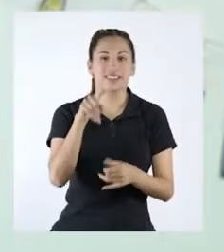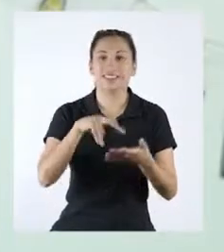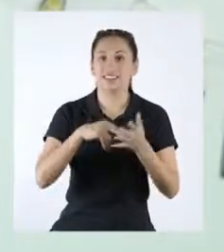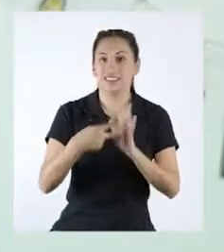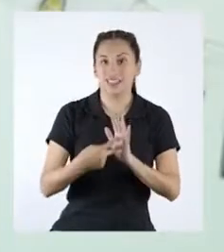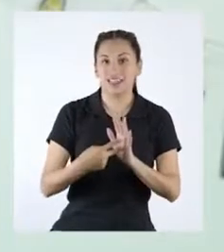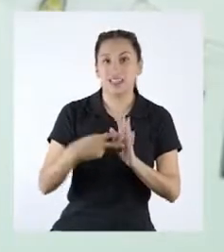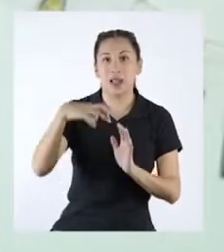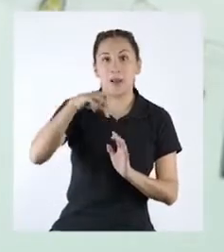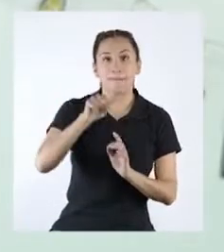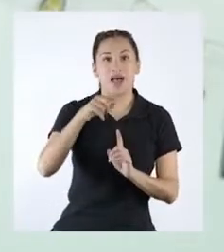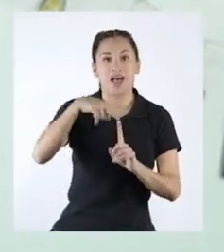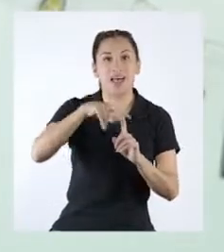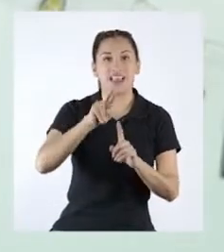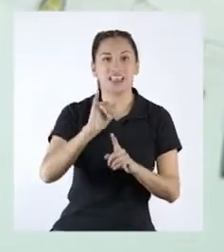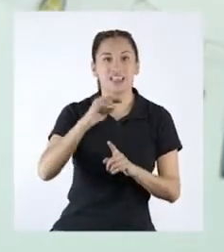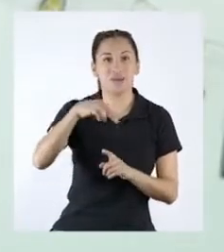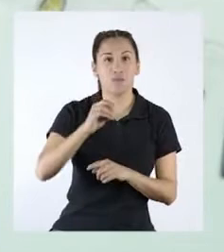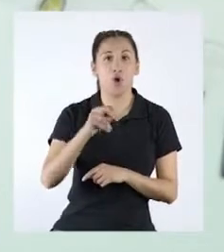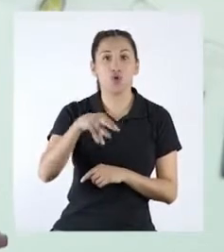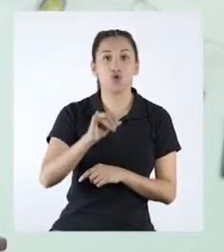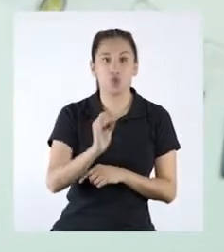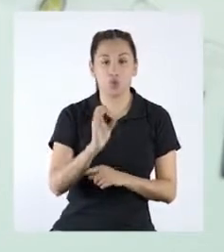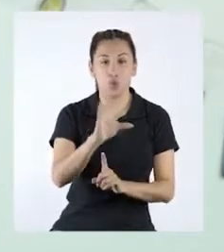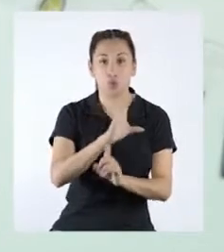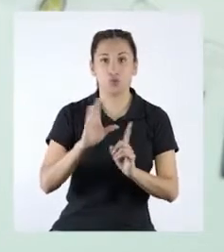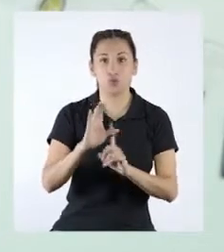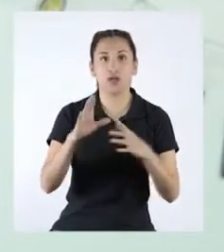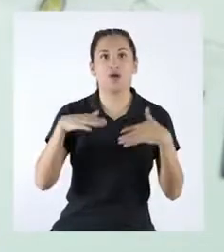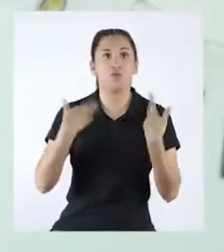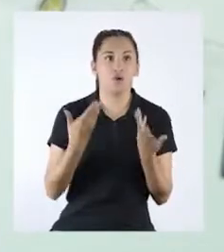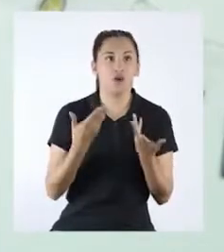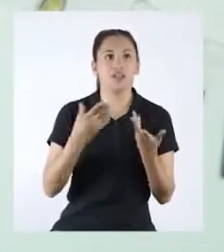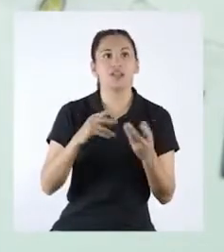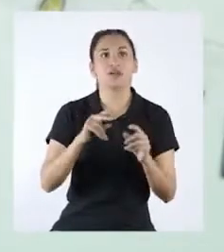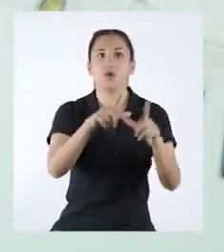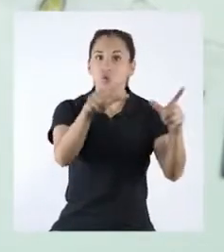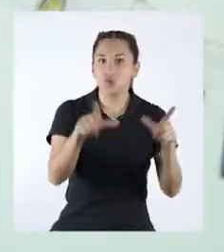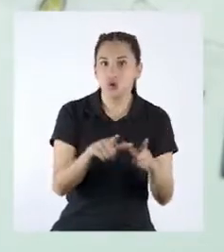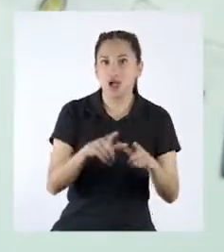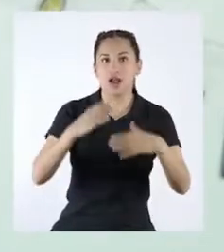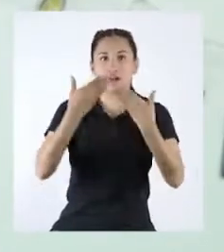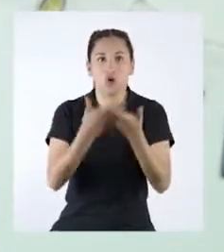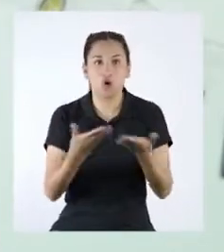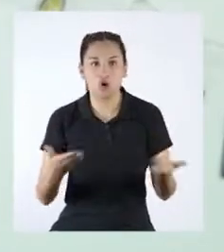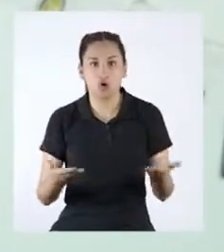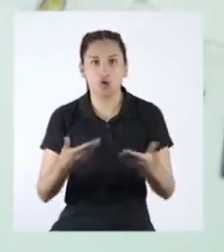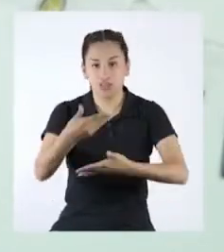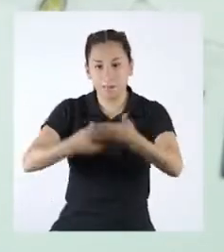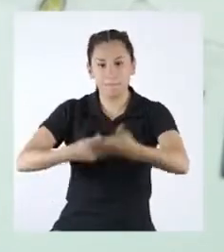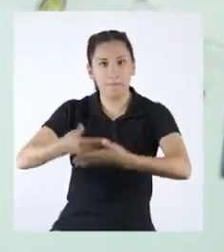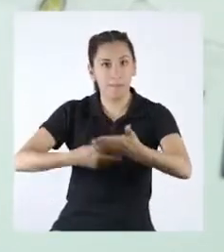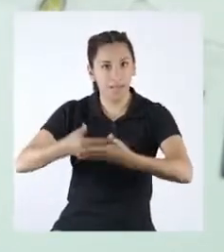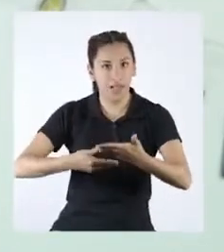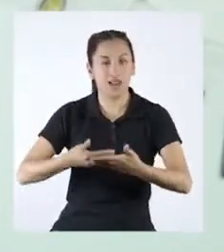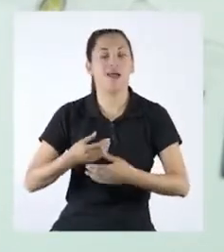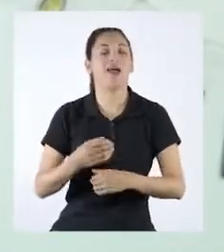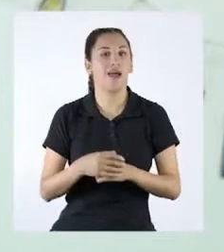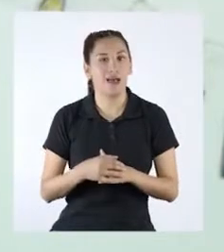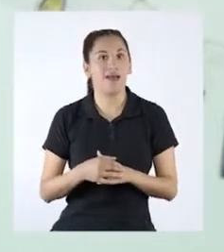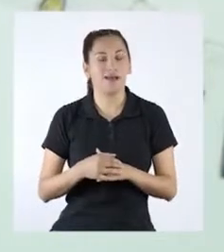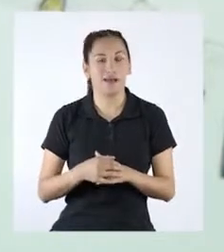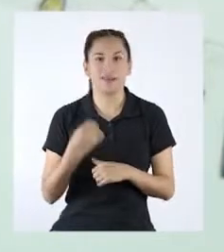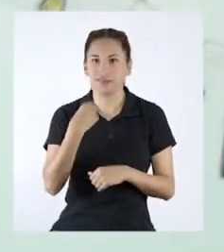que aquello que consideramos patrimonio cultural puede cobrar distintas formas. Lugares, restos arqueológicos e incluso documentos